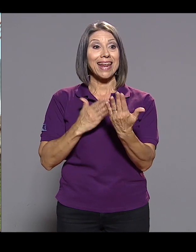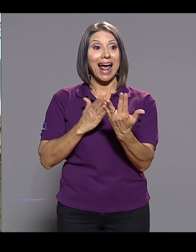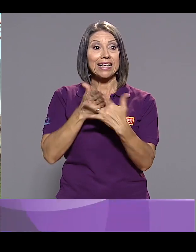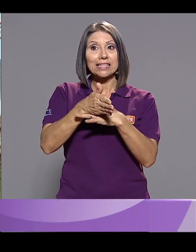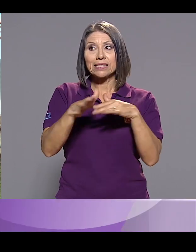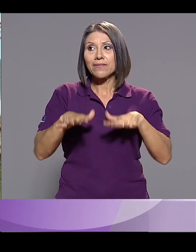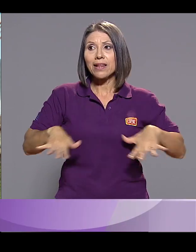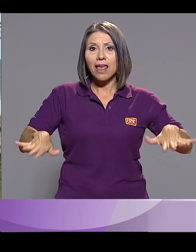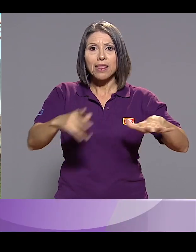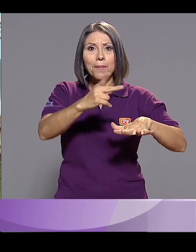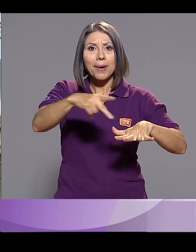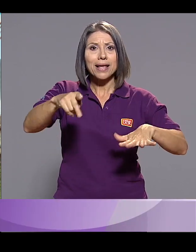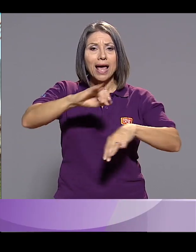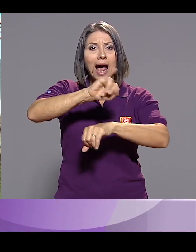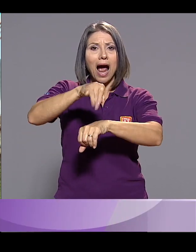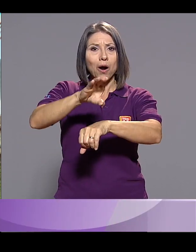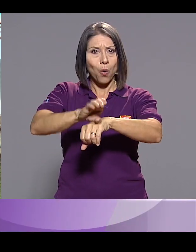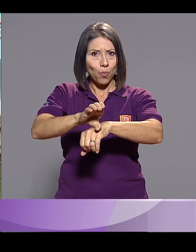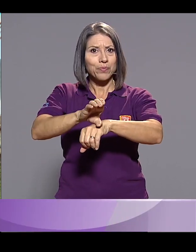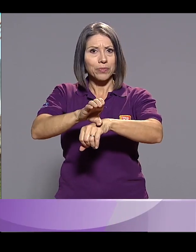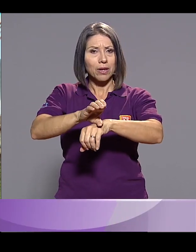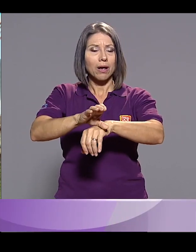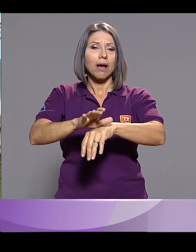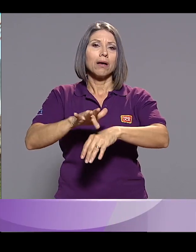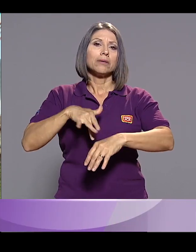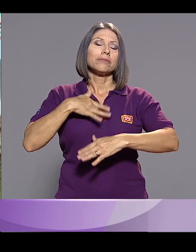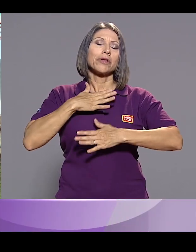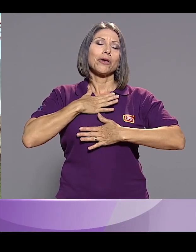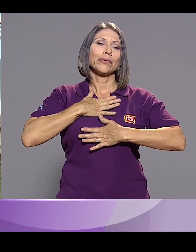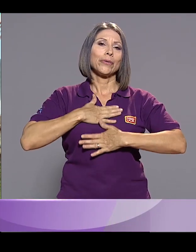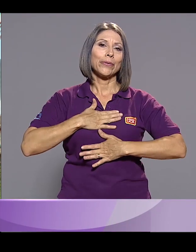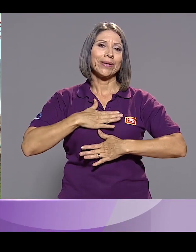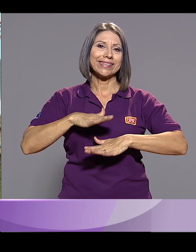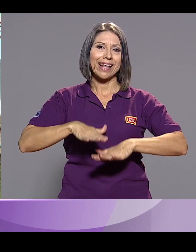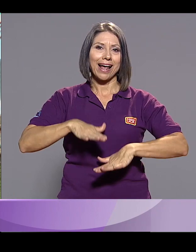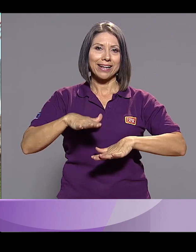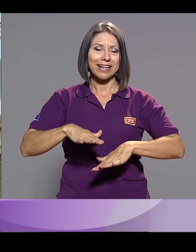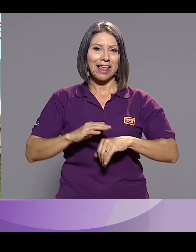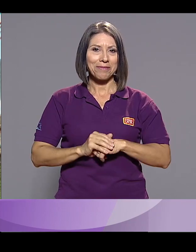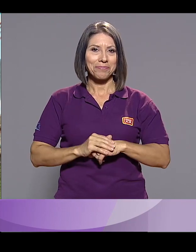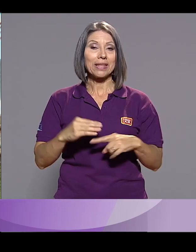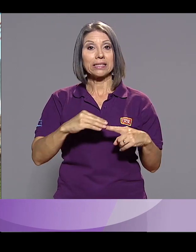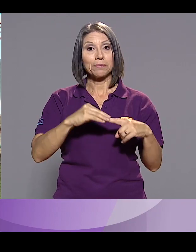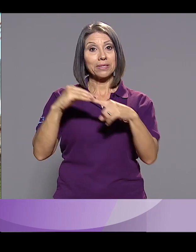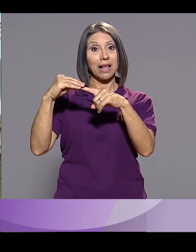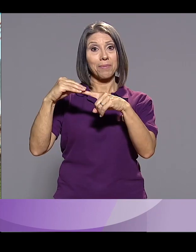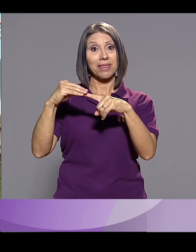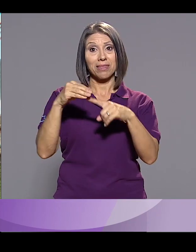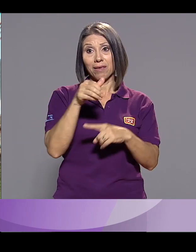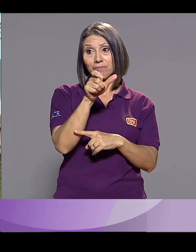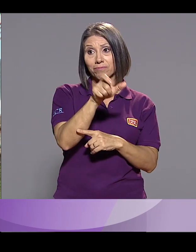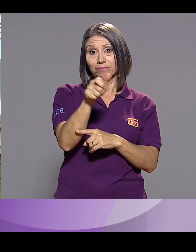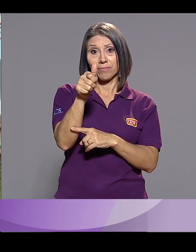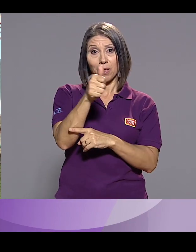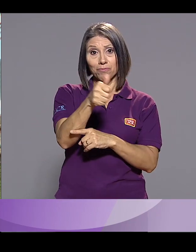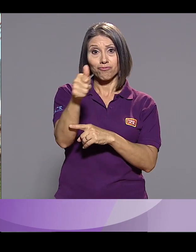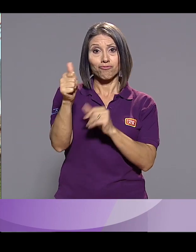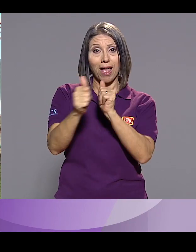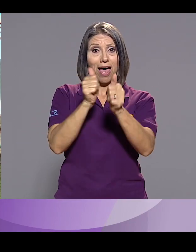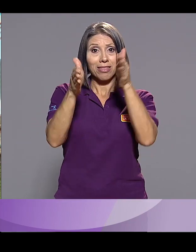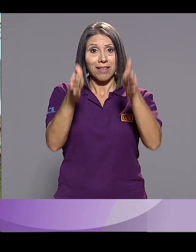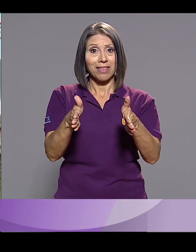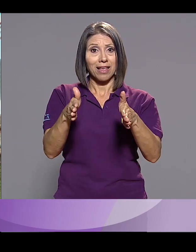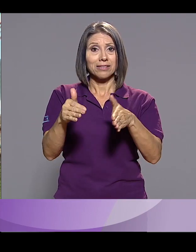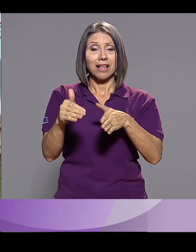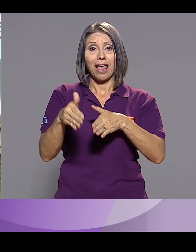Contar con la accesibilidad en Playa Jacó es una gran tranquilidad, ¿verdad? Sobre todo para los atletas y para